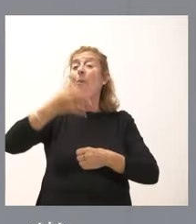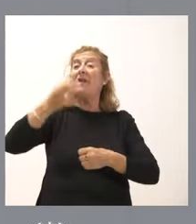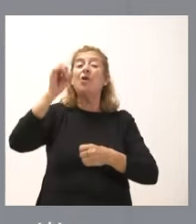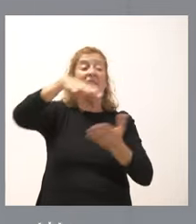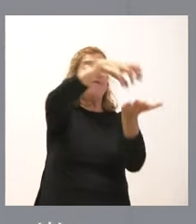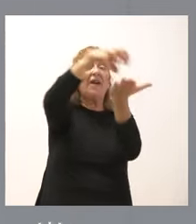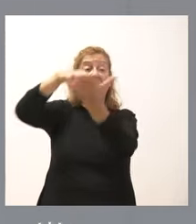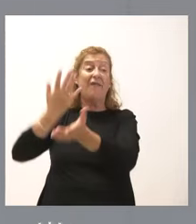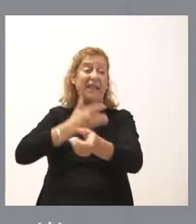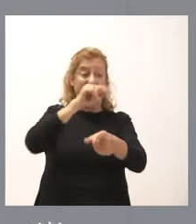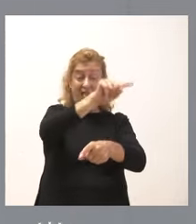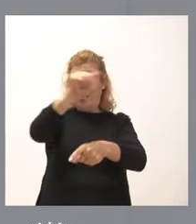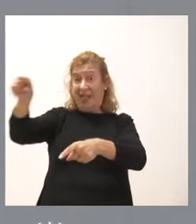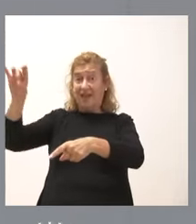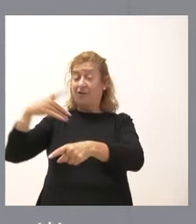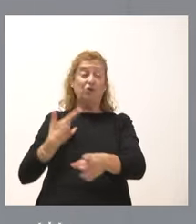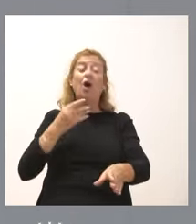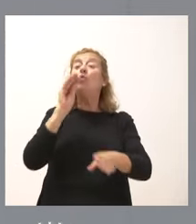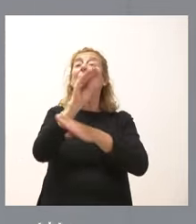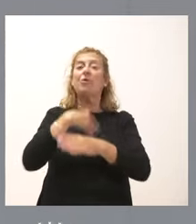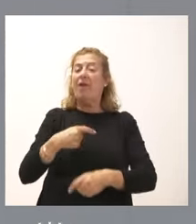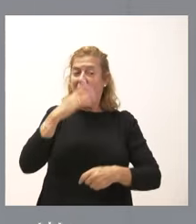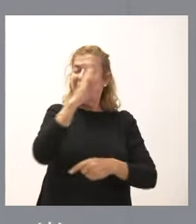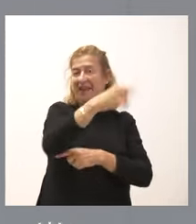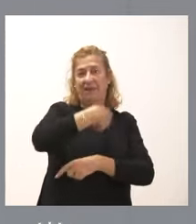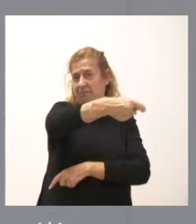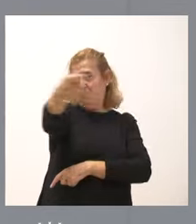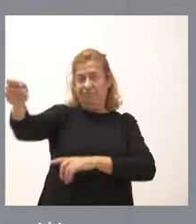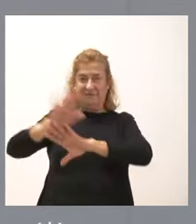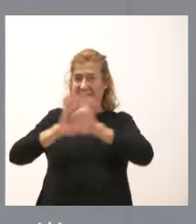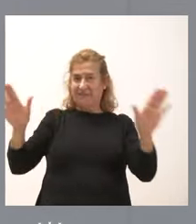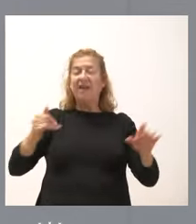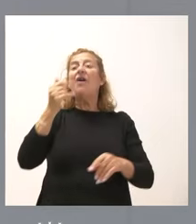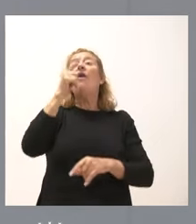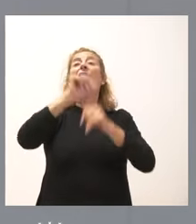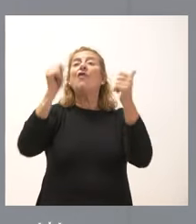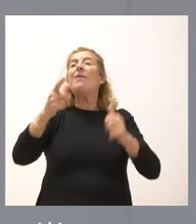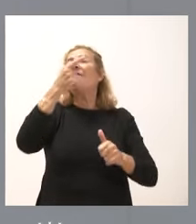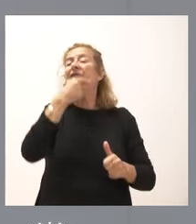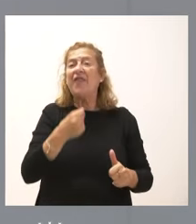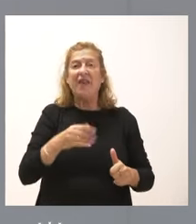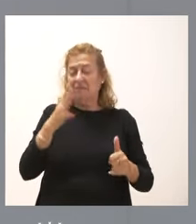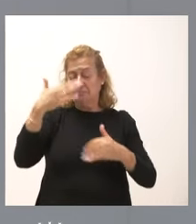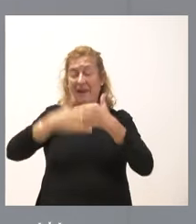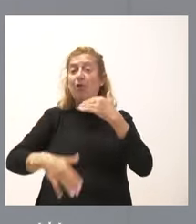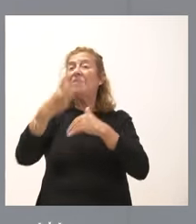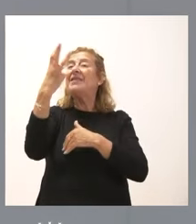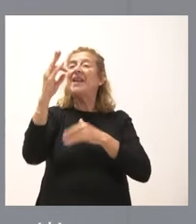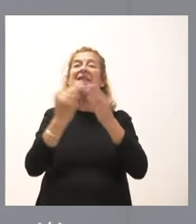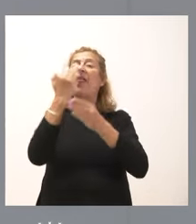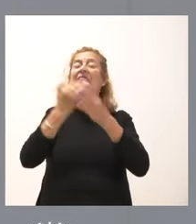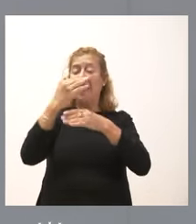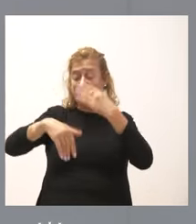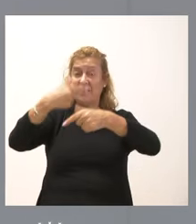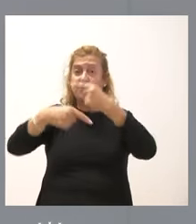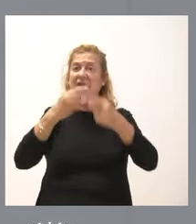afectadas y, por tanto, la subvención es directa para ellos. Y, de una forma fácil y sencilla, durante el plazo de 30 días siguientes, a través de